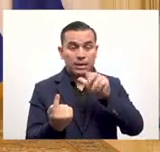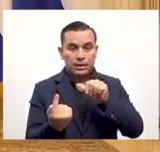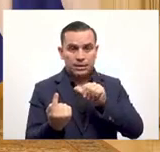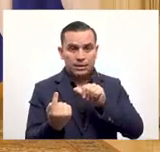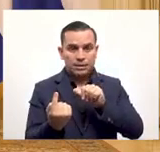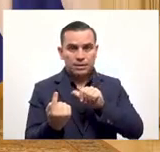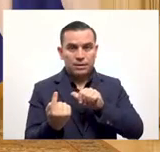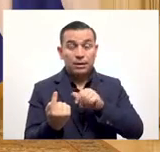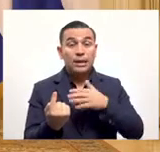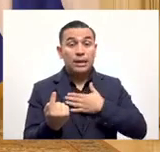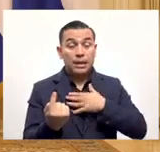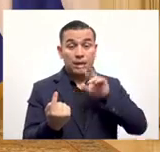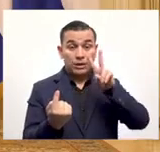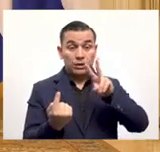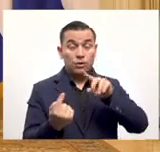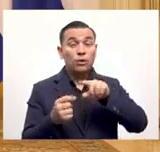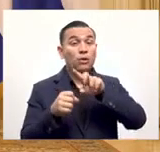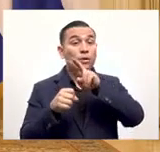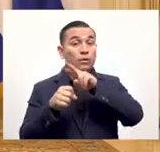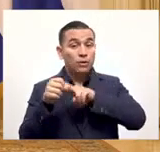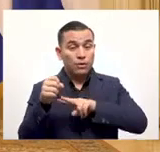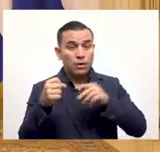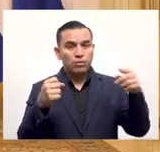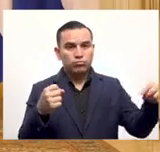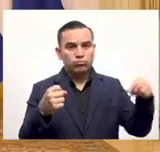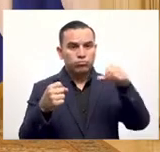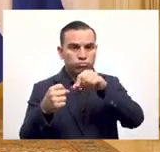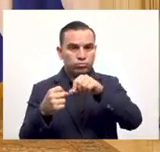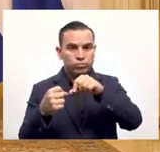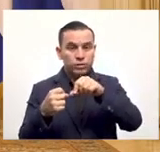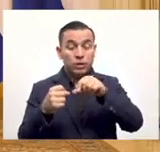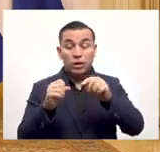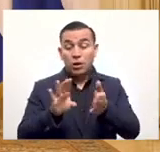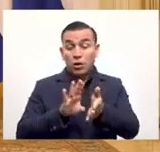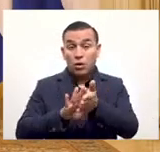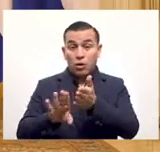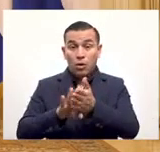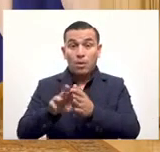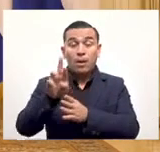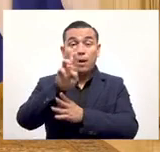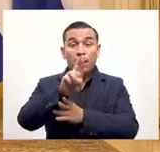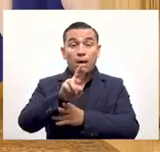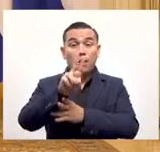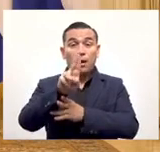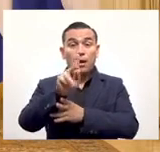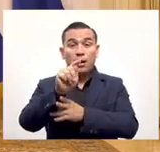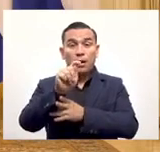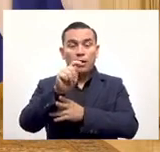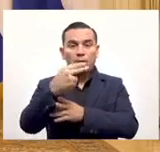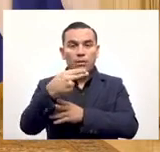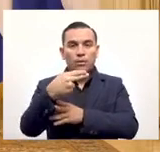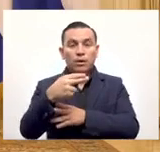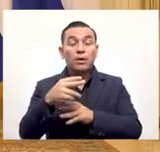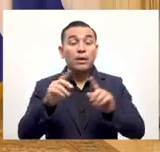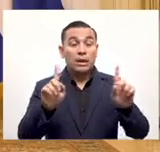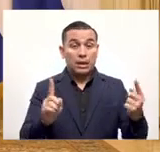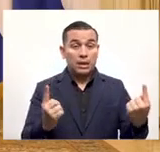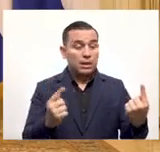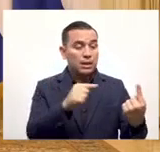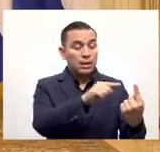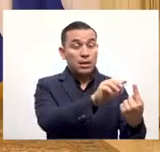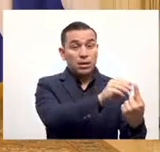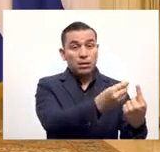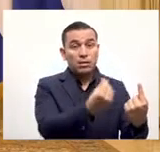tiene los dos dólares que Miguel le dio y le compra a Ruth unos útiles escolares dos cuadernos por decir algo ¿qué es lo que queremos